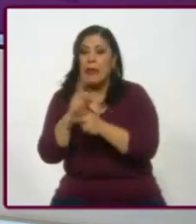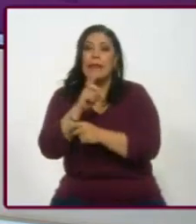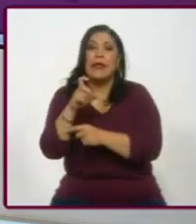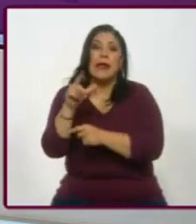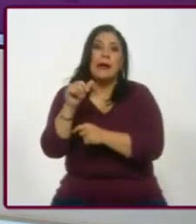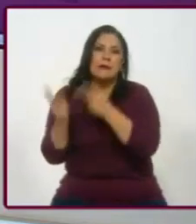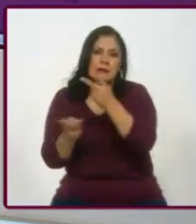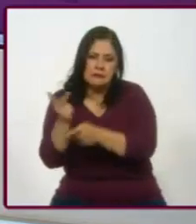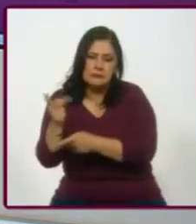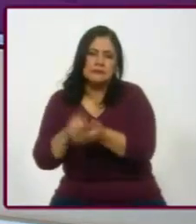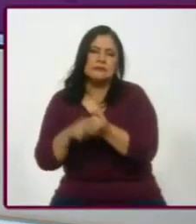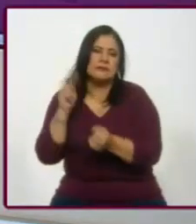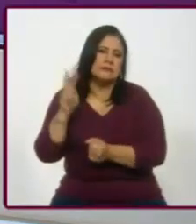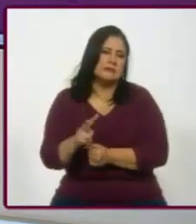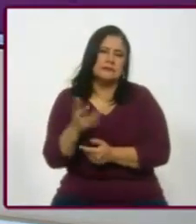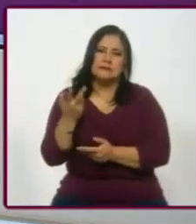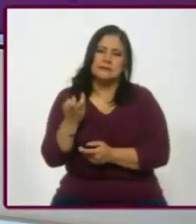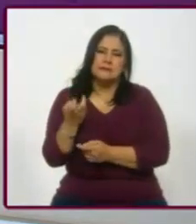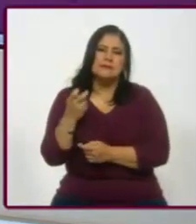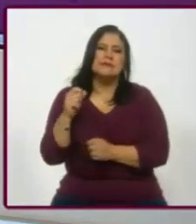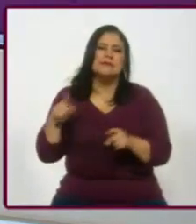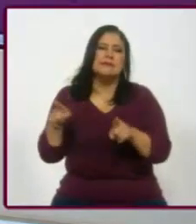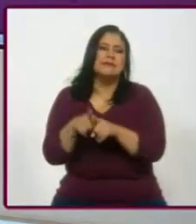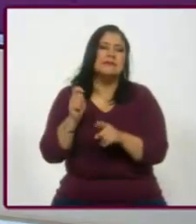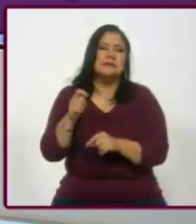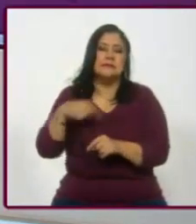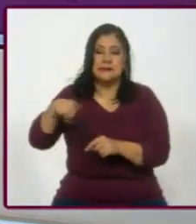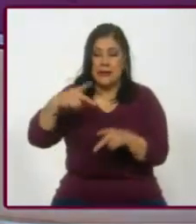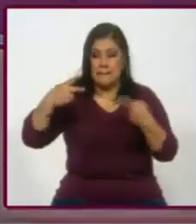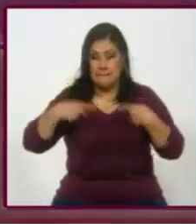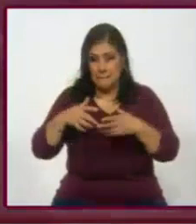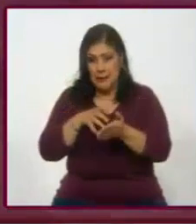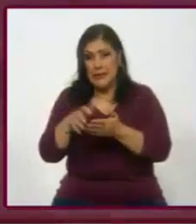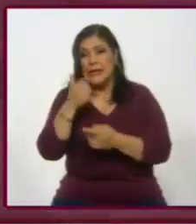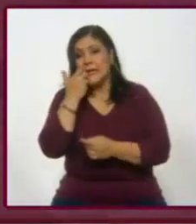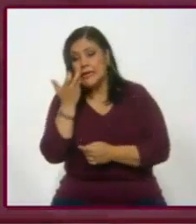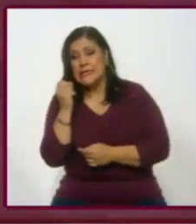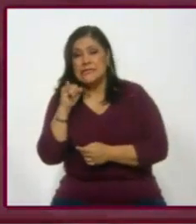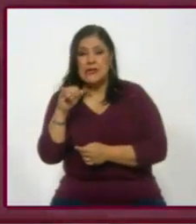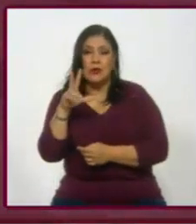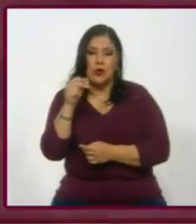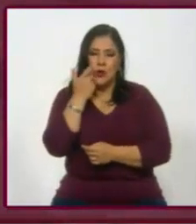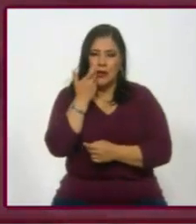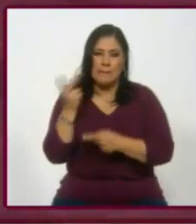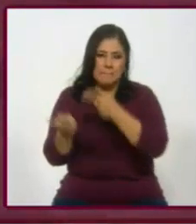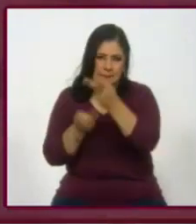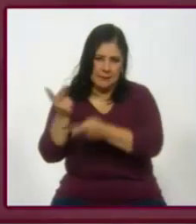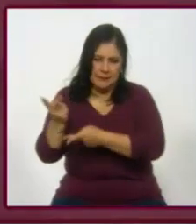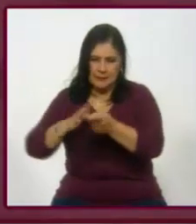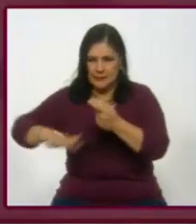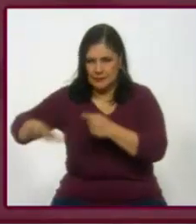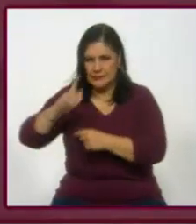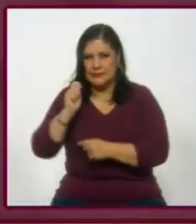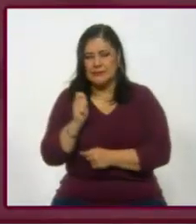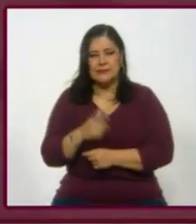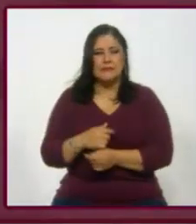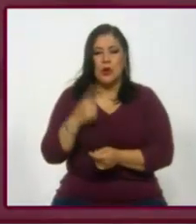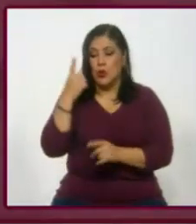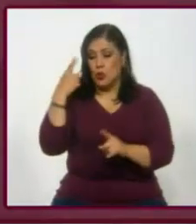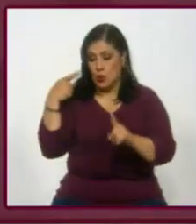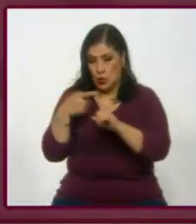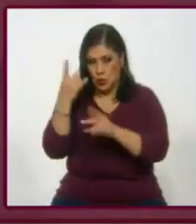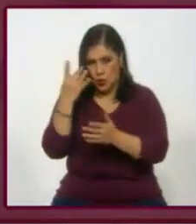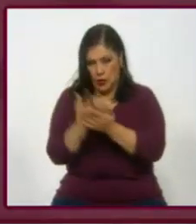esto? ¿Qué es esto? Es básicamente, la gente quiere que se le pregunte o no. Digo, es casi... Y no nada más para esta política